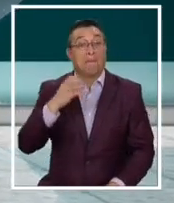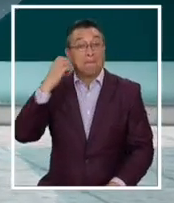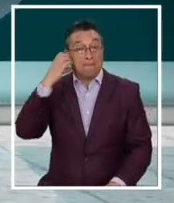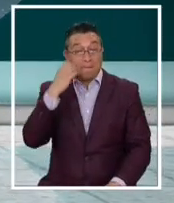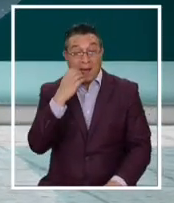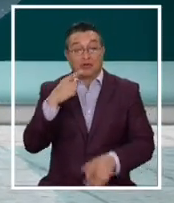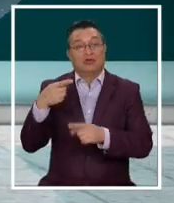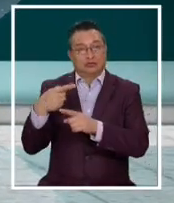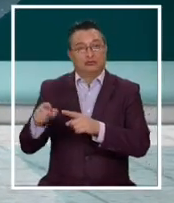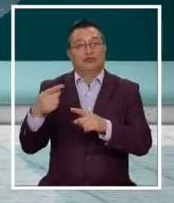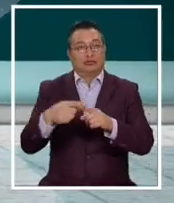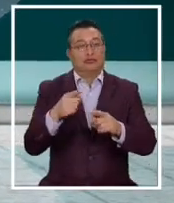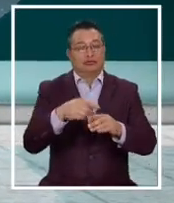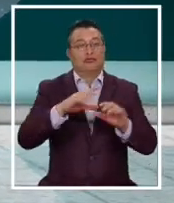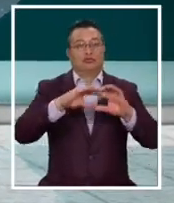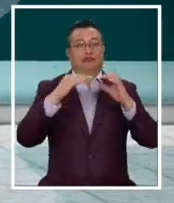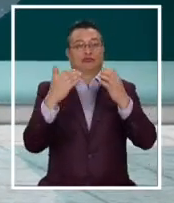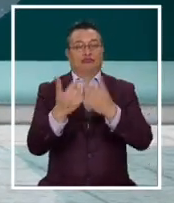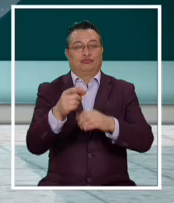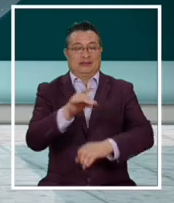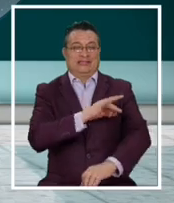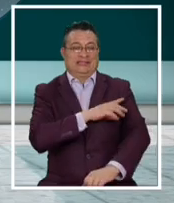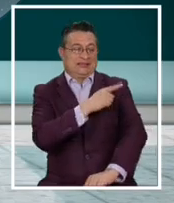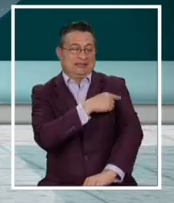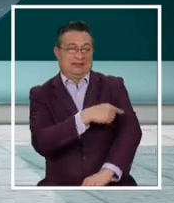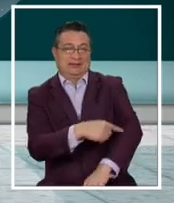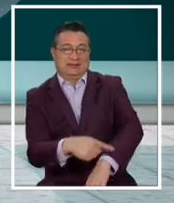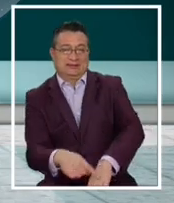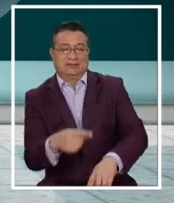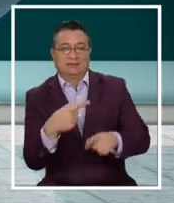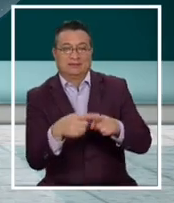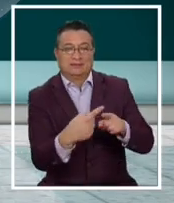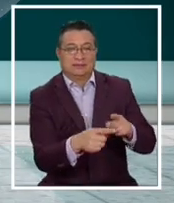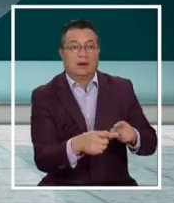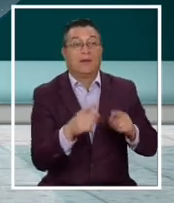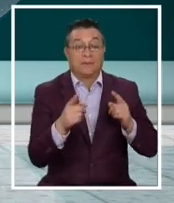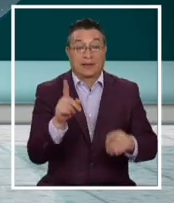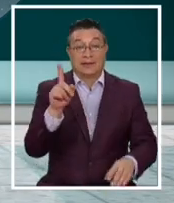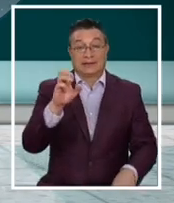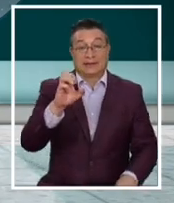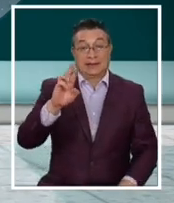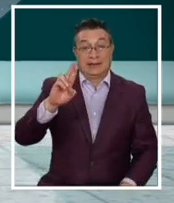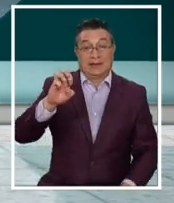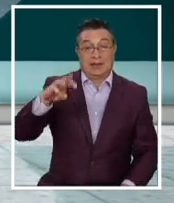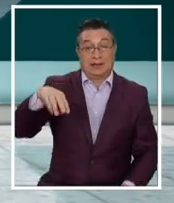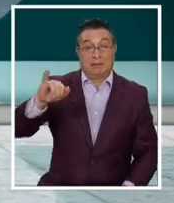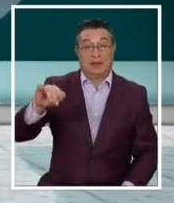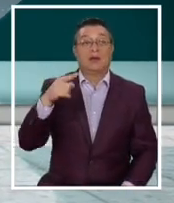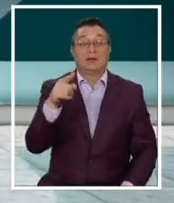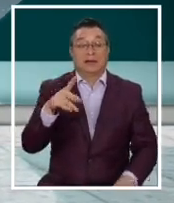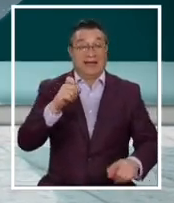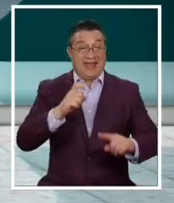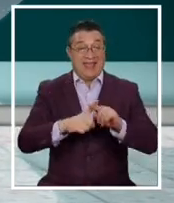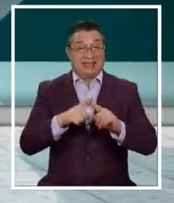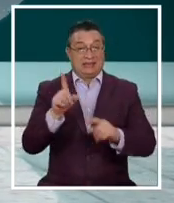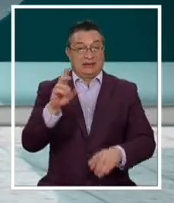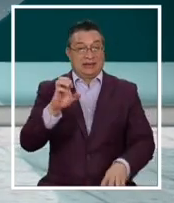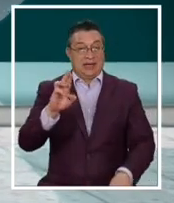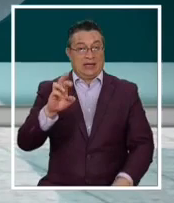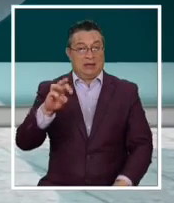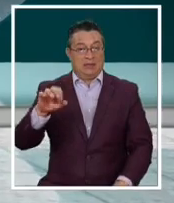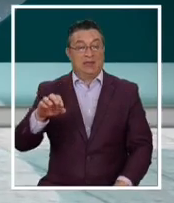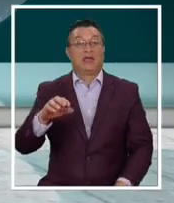ya estén en distintos rincones del país. Pero bueno, hablando de Ceremi, pero vamos a hablar de una ex-Ceremi de salud,